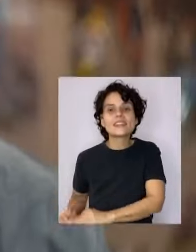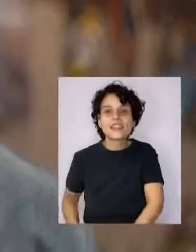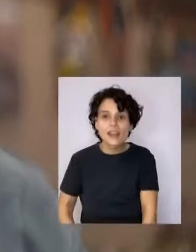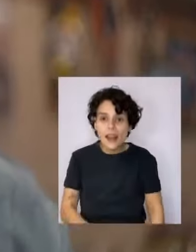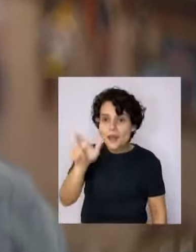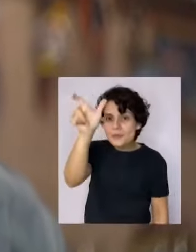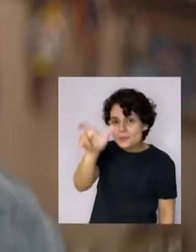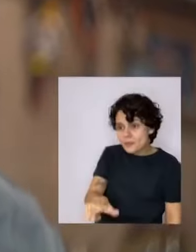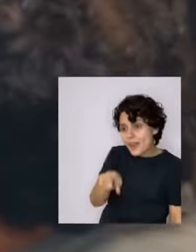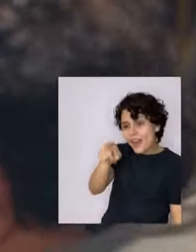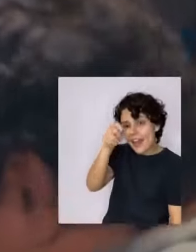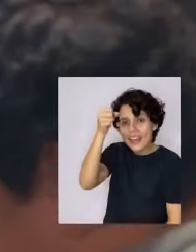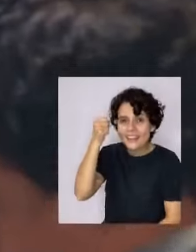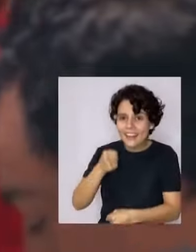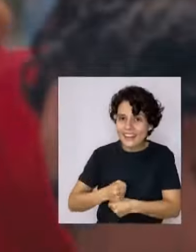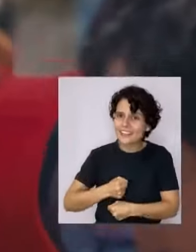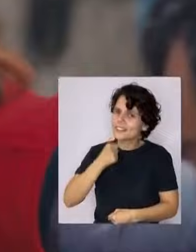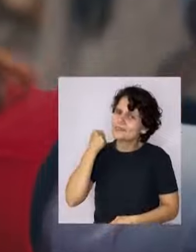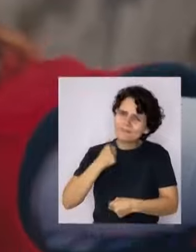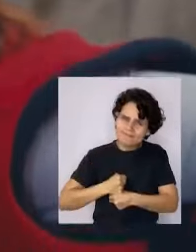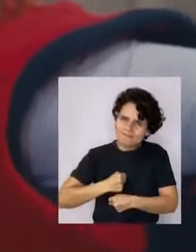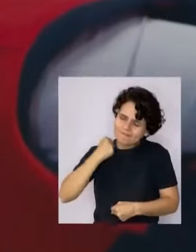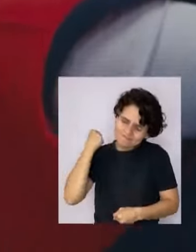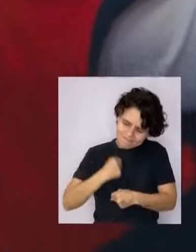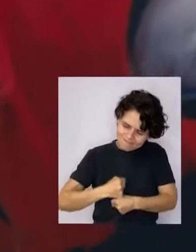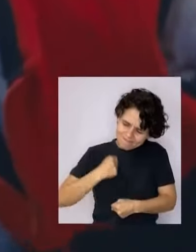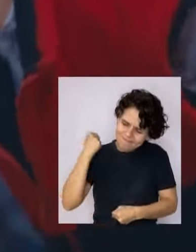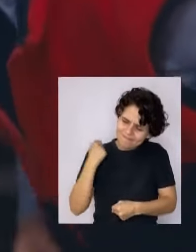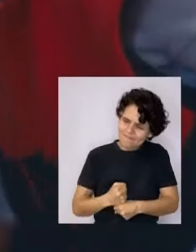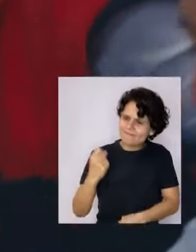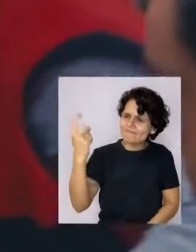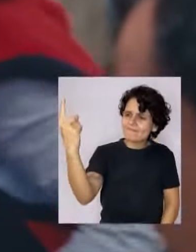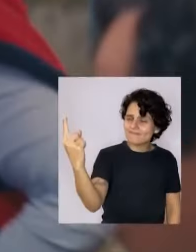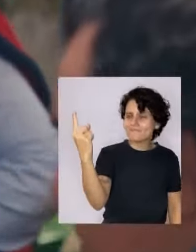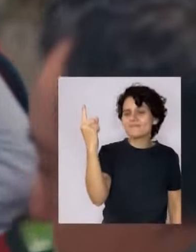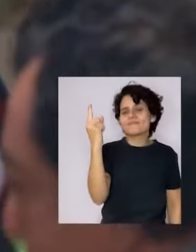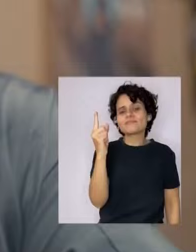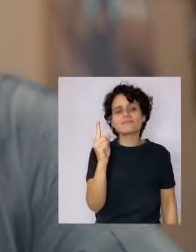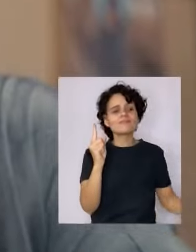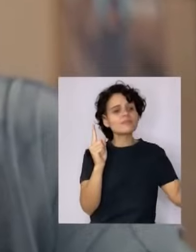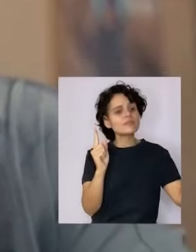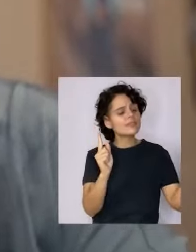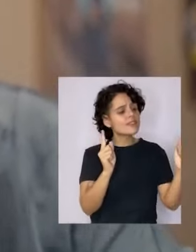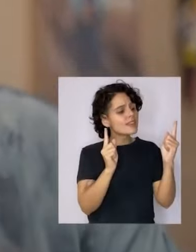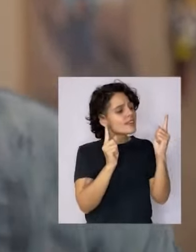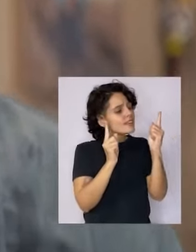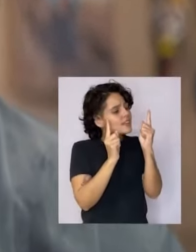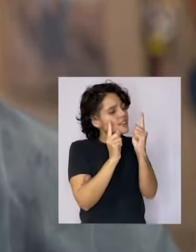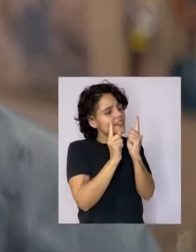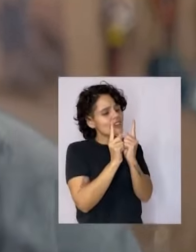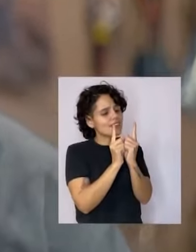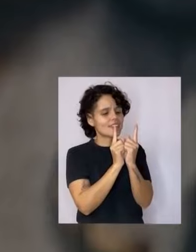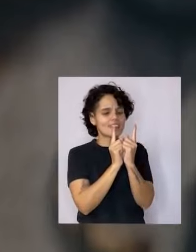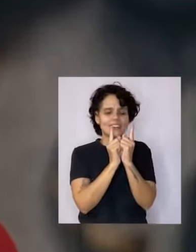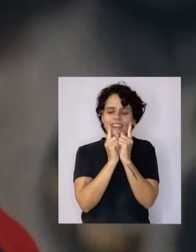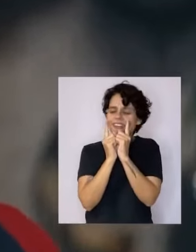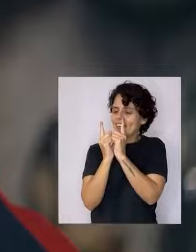el trabajador verá la risa